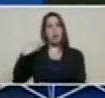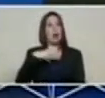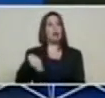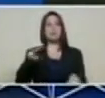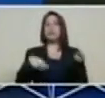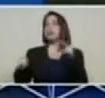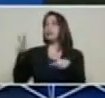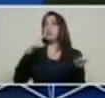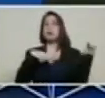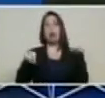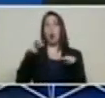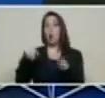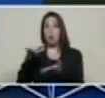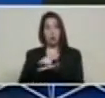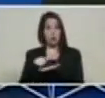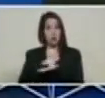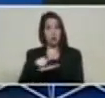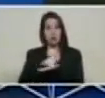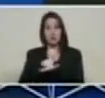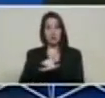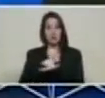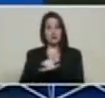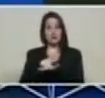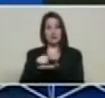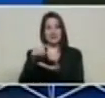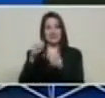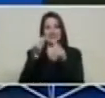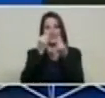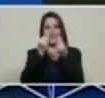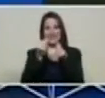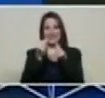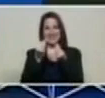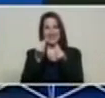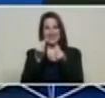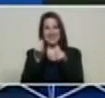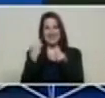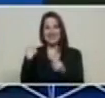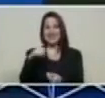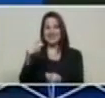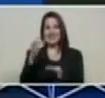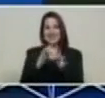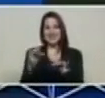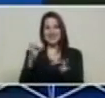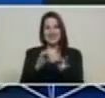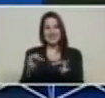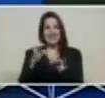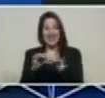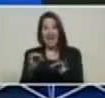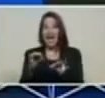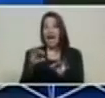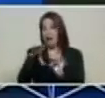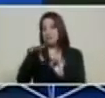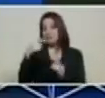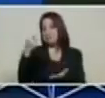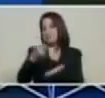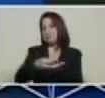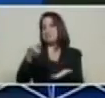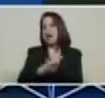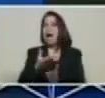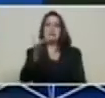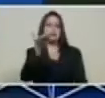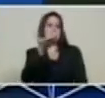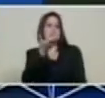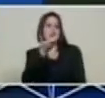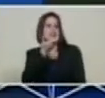Nueva York, si hubiéramos tenido el petro, hubiéramos pagado el hot dog que nos comimos en la